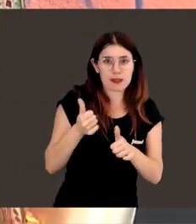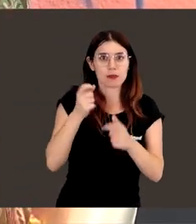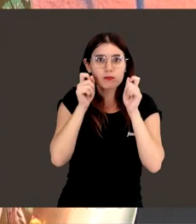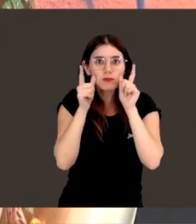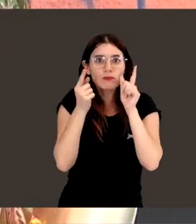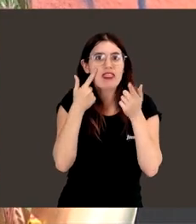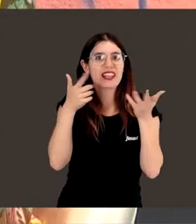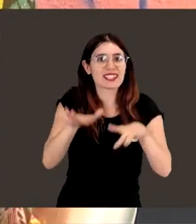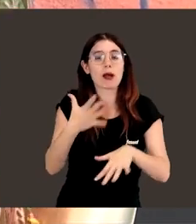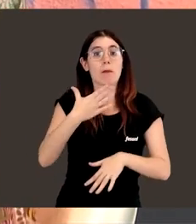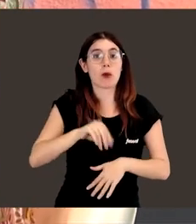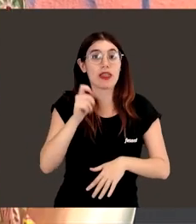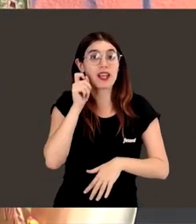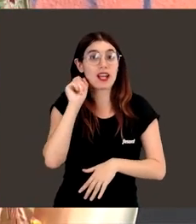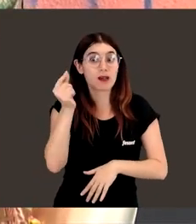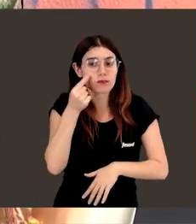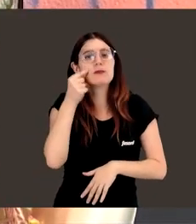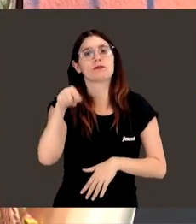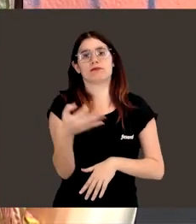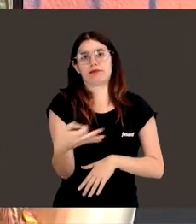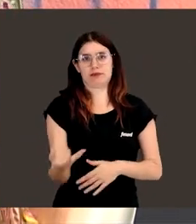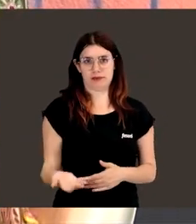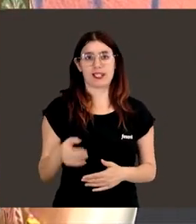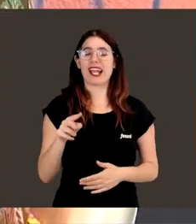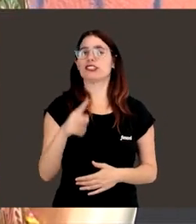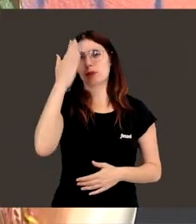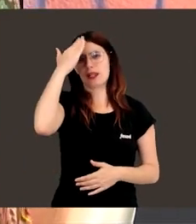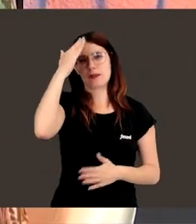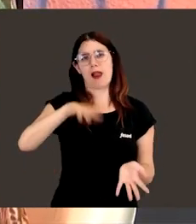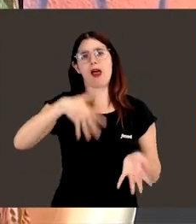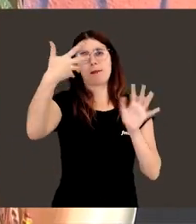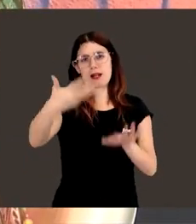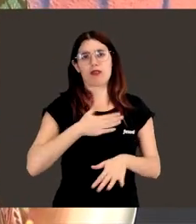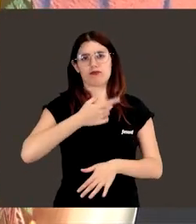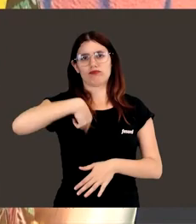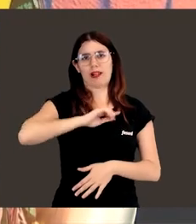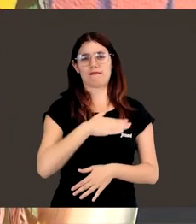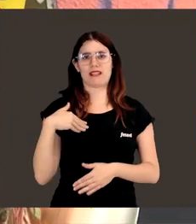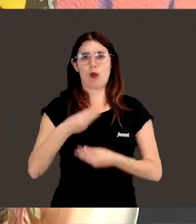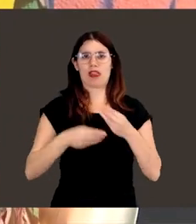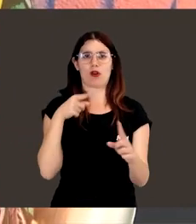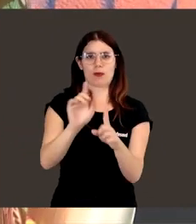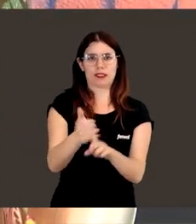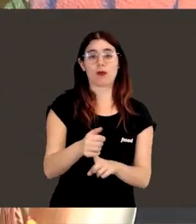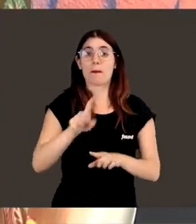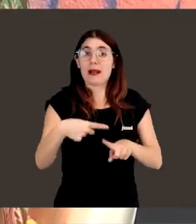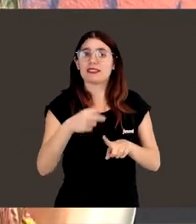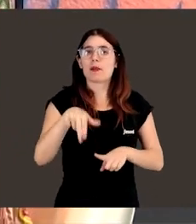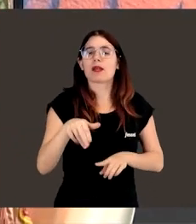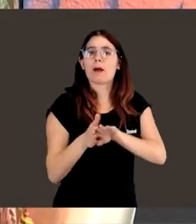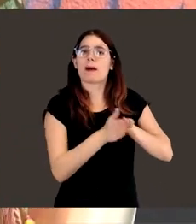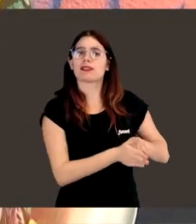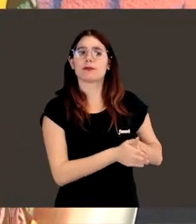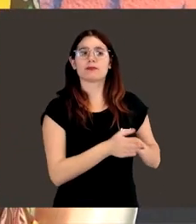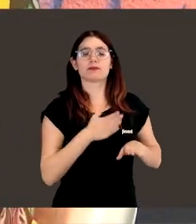Cálcer de pulmón, cáncer de ovario. Eso es una de las principales aplicaciones a las que nos dedicamos, por una parte, y también por